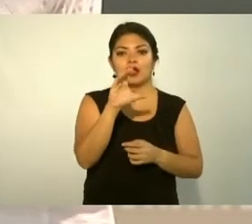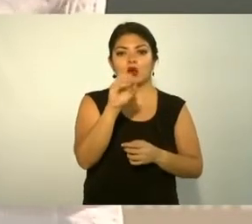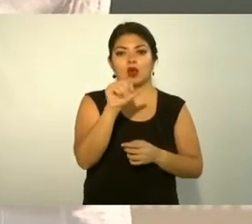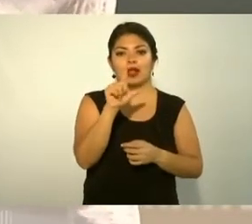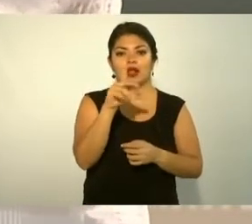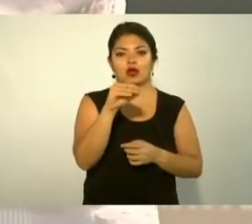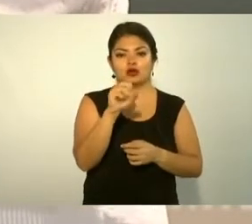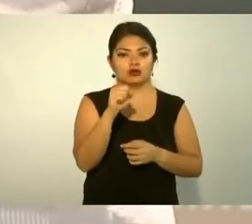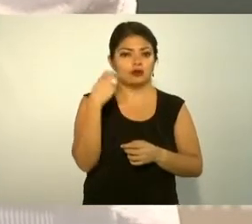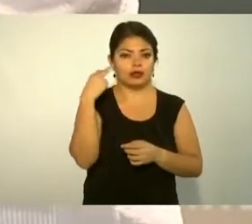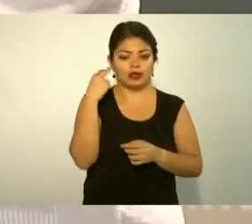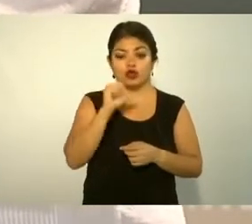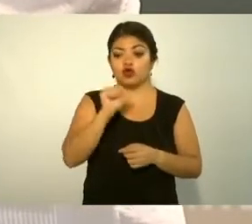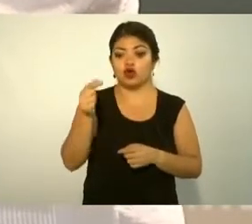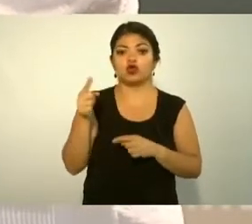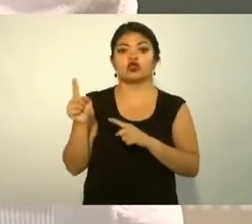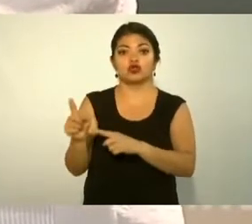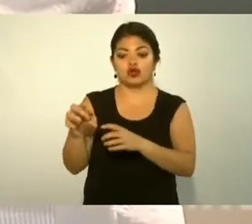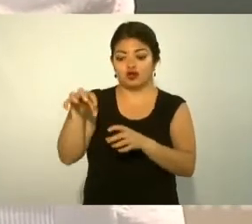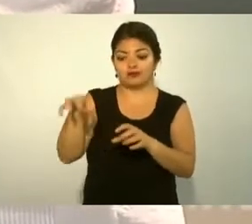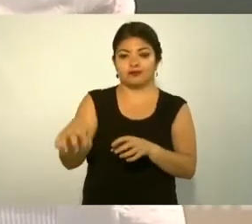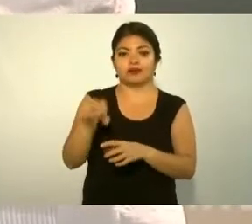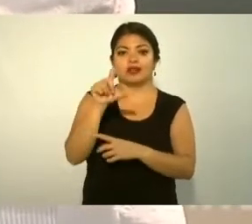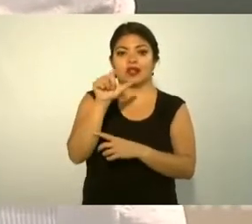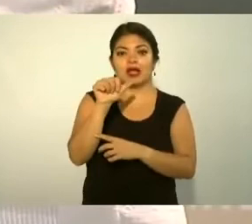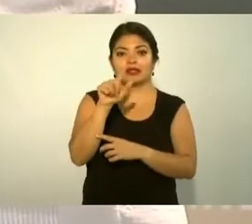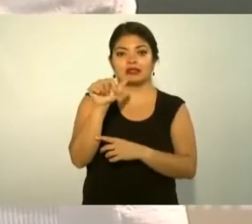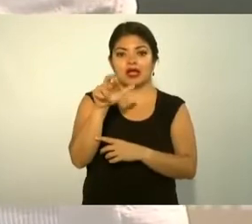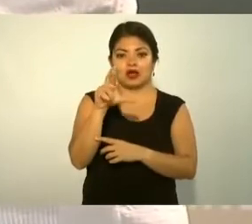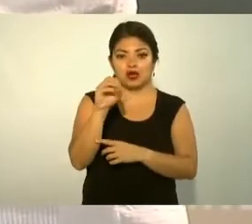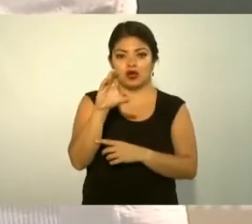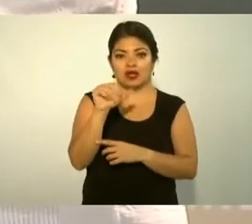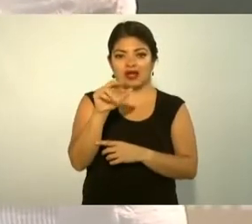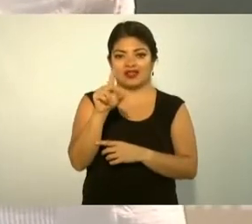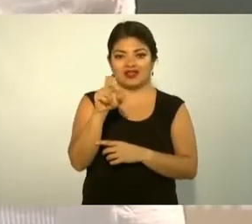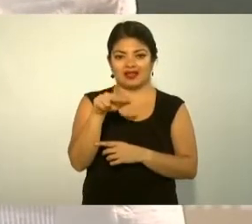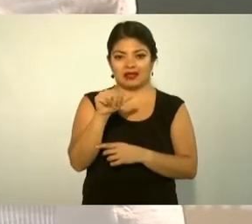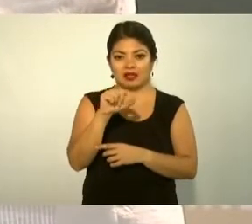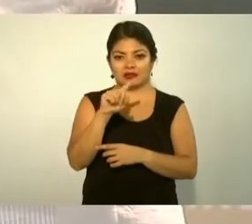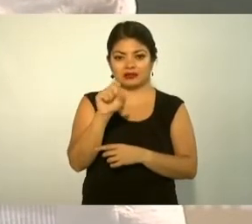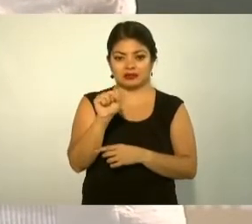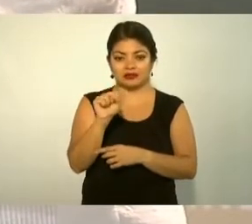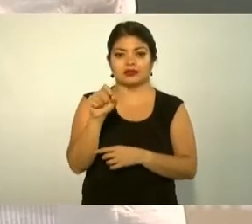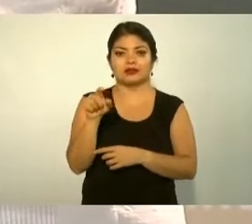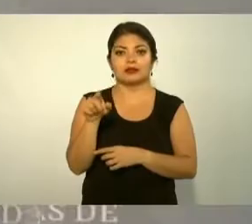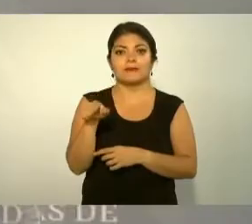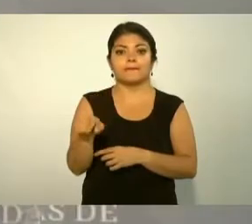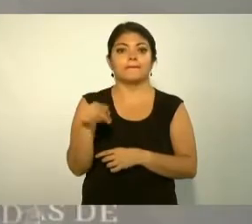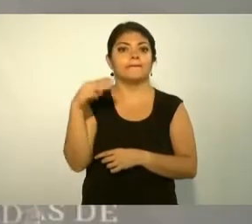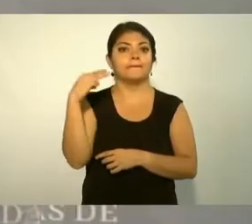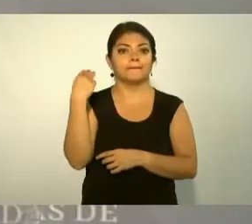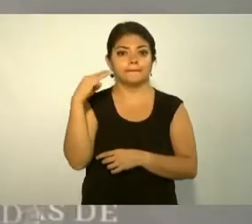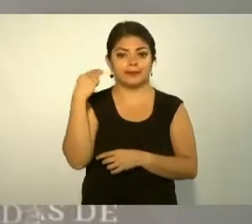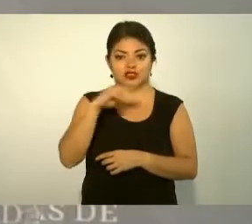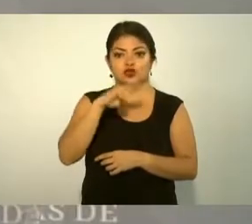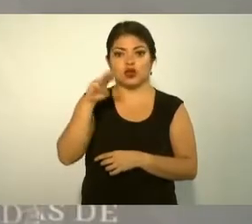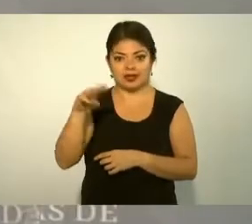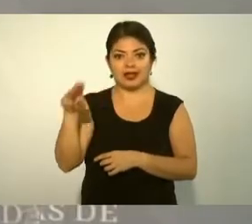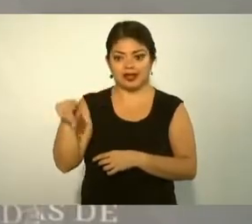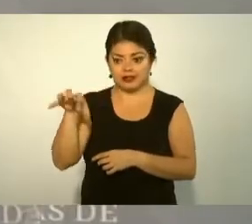Cárdenas Michoacán también chatarra otra tranza bueno pues ahora